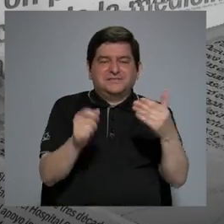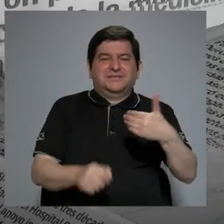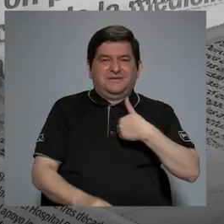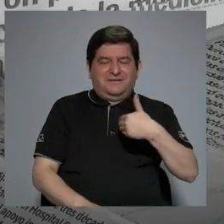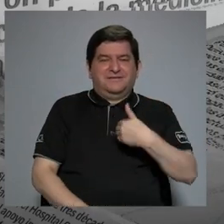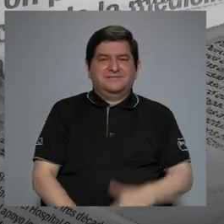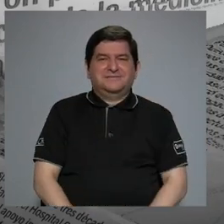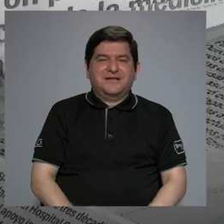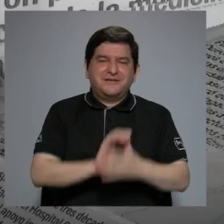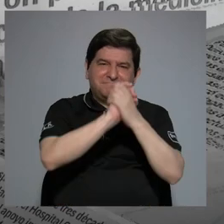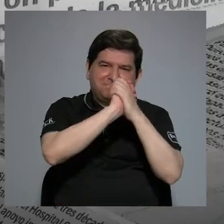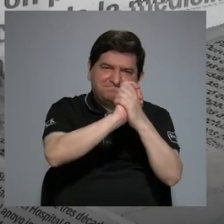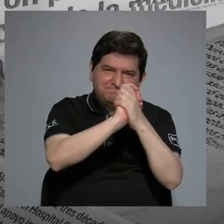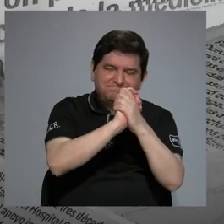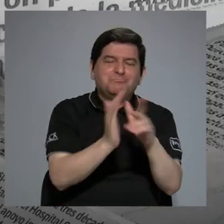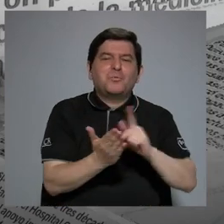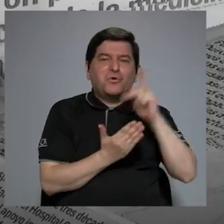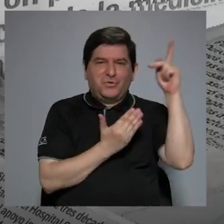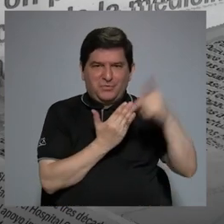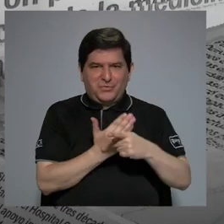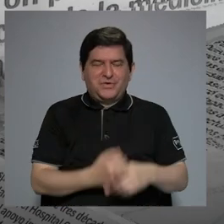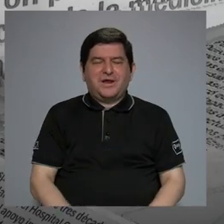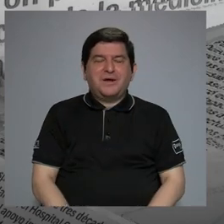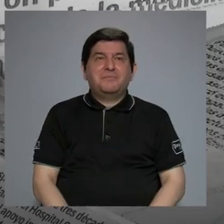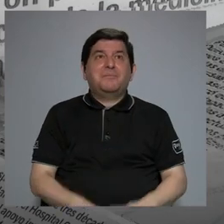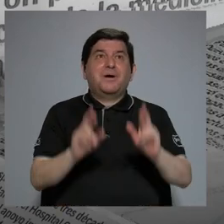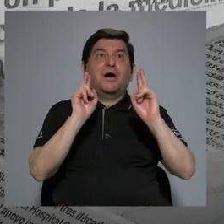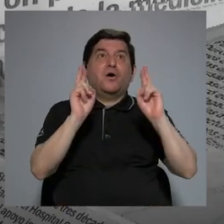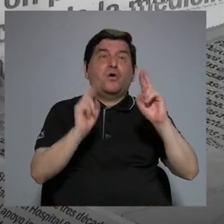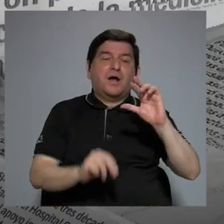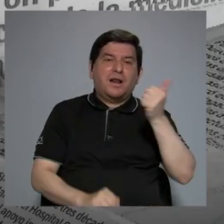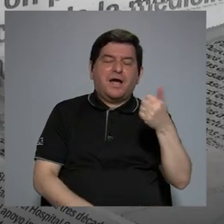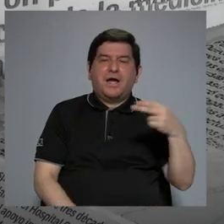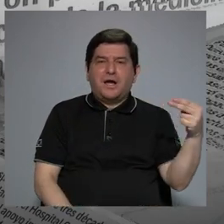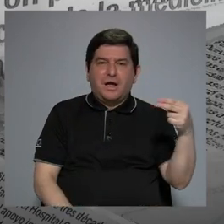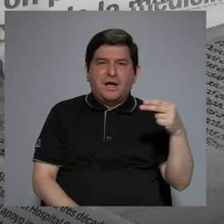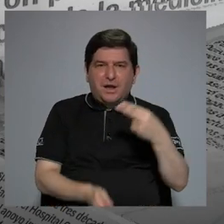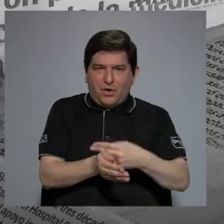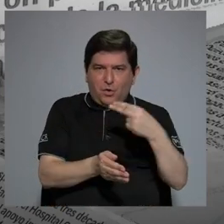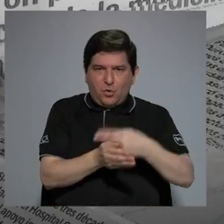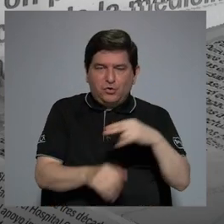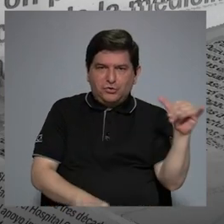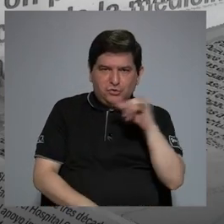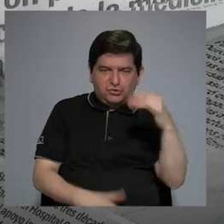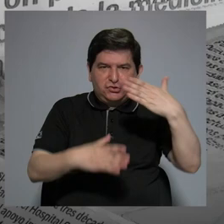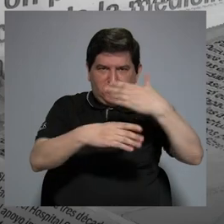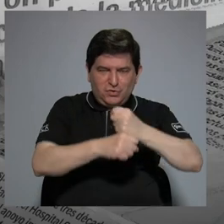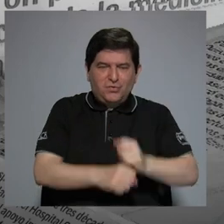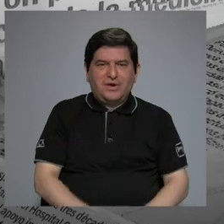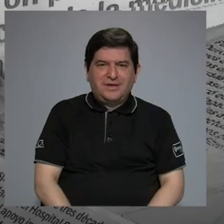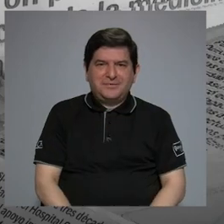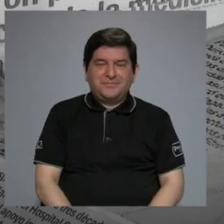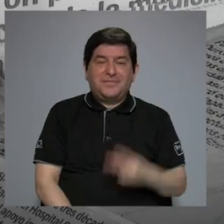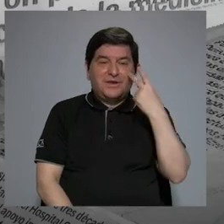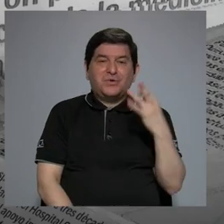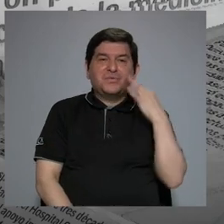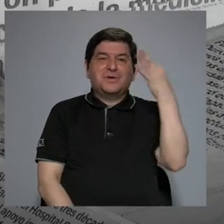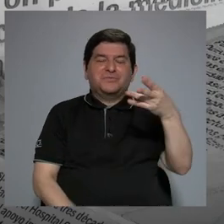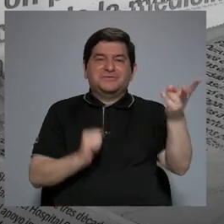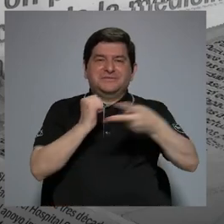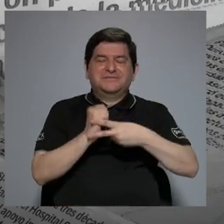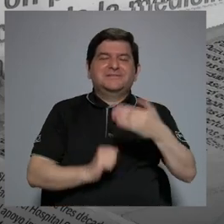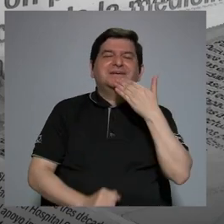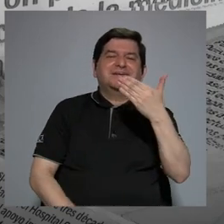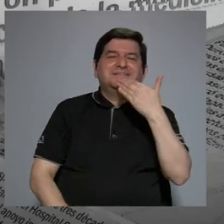Y así que felicidades por ese programa, ojalá lo implementen en otros hospitales. Y por hoy es todo, nos vemos la próxima